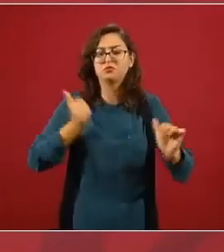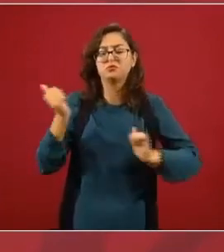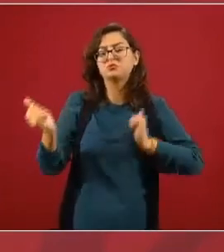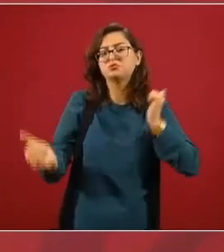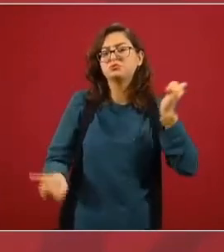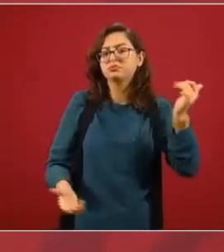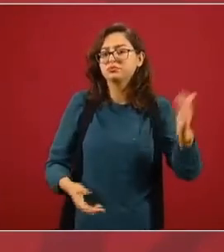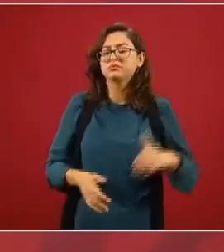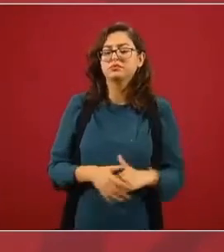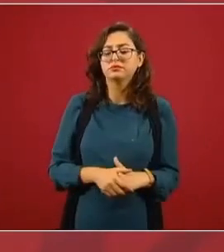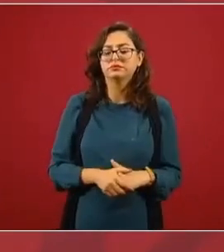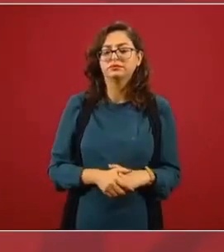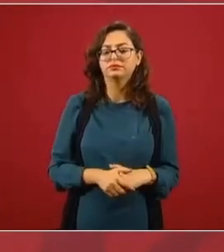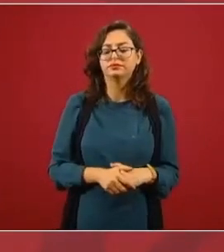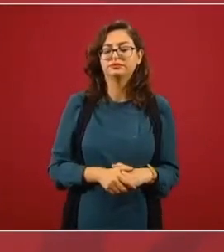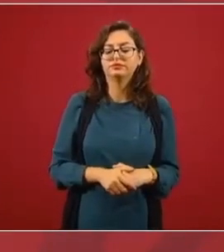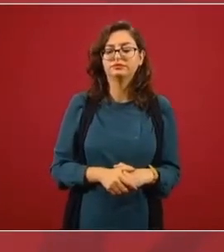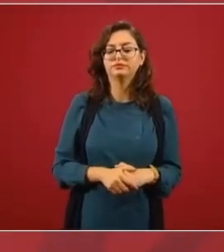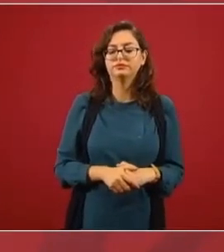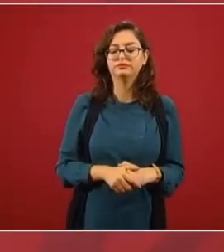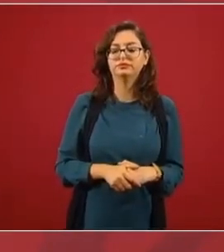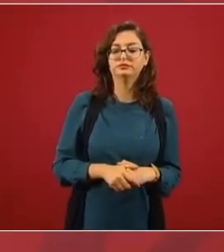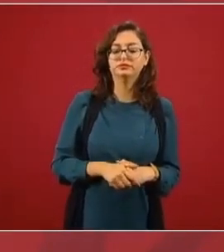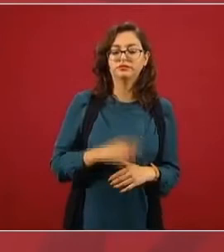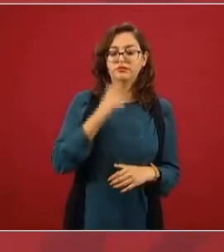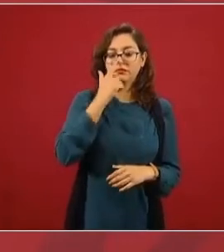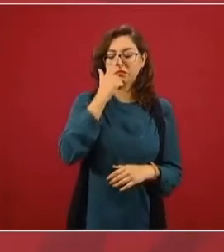y con barcos,